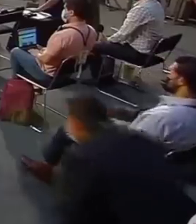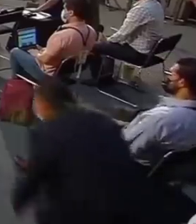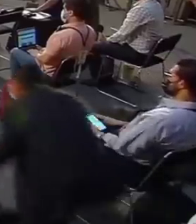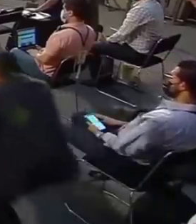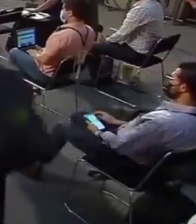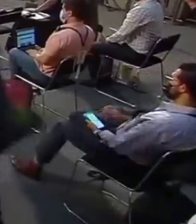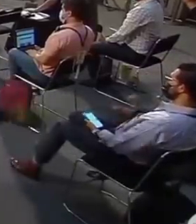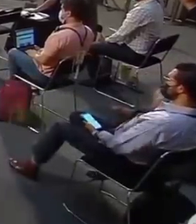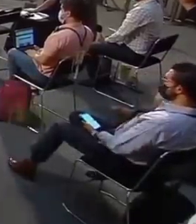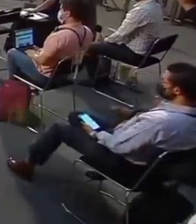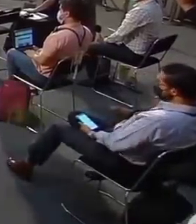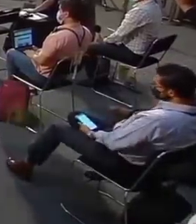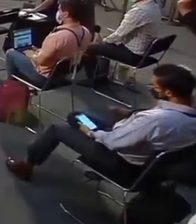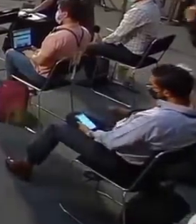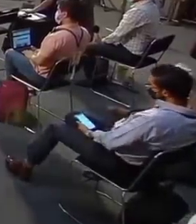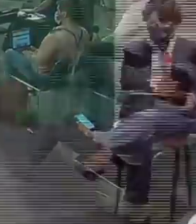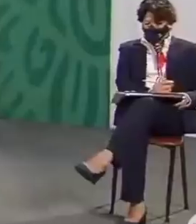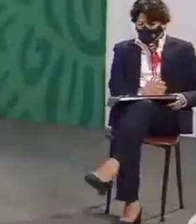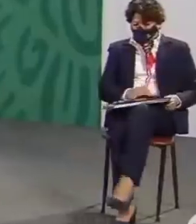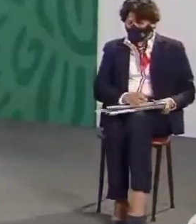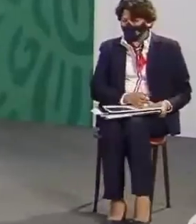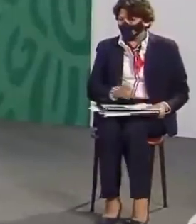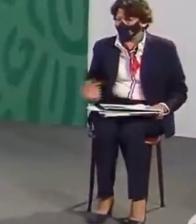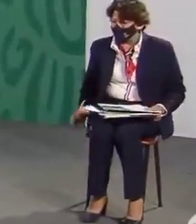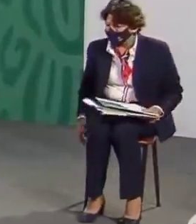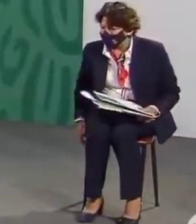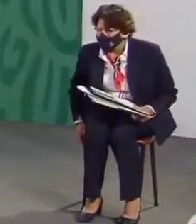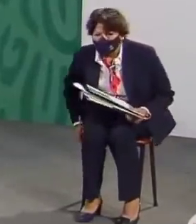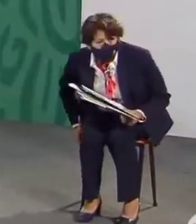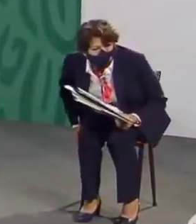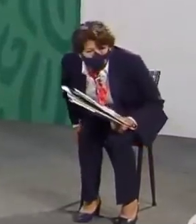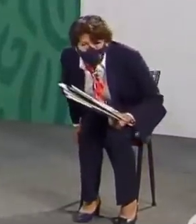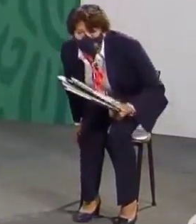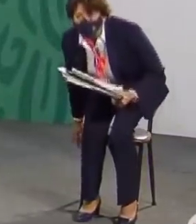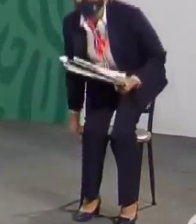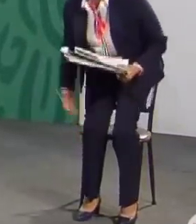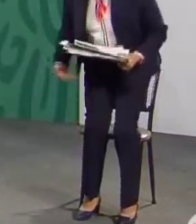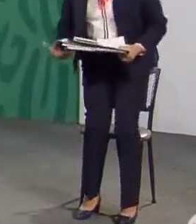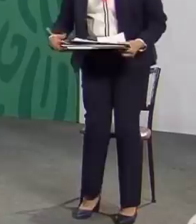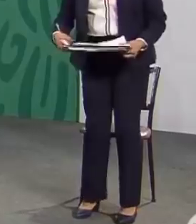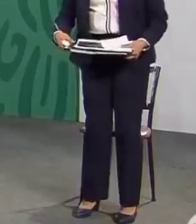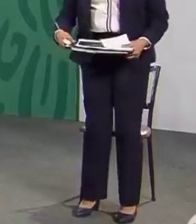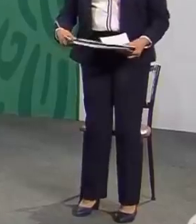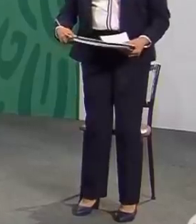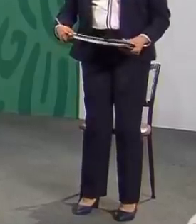gracias muchas gracias que la pasen muy bien buenas noches ¿cuándo?